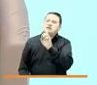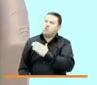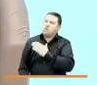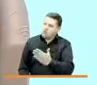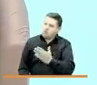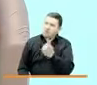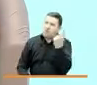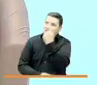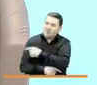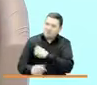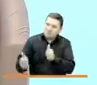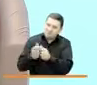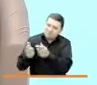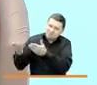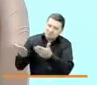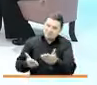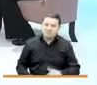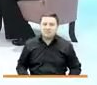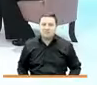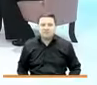el día de hoy. Bienvenida.